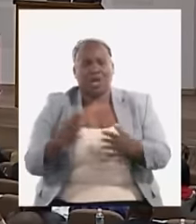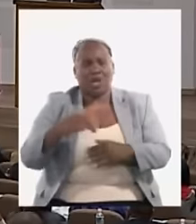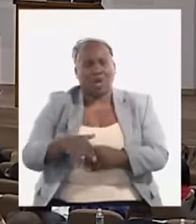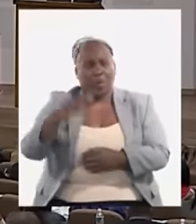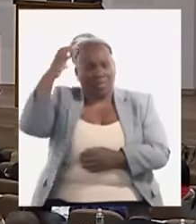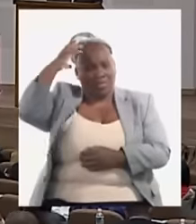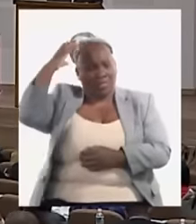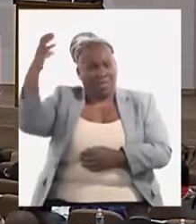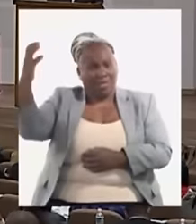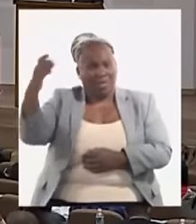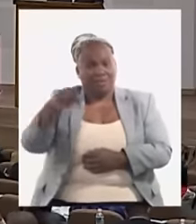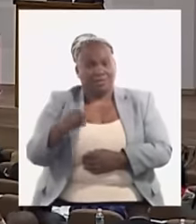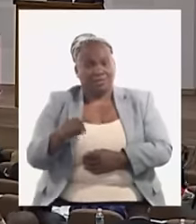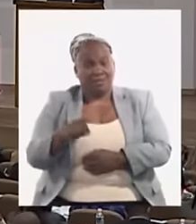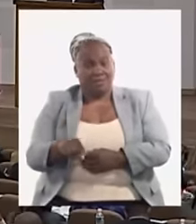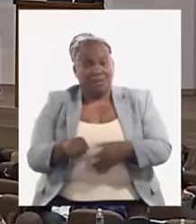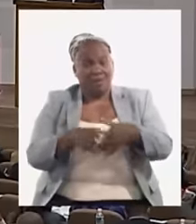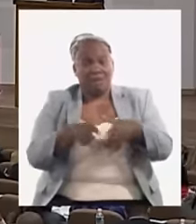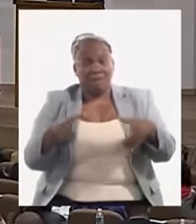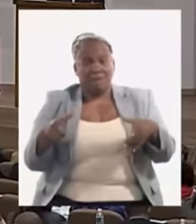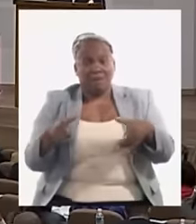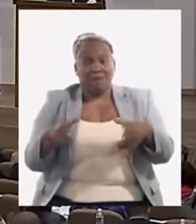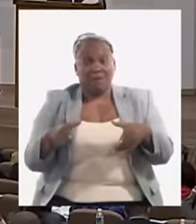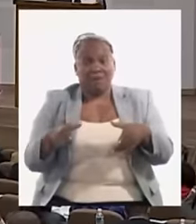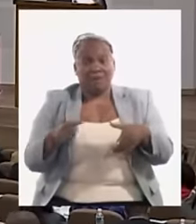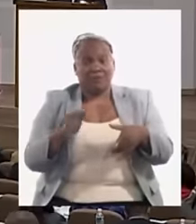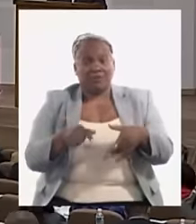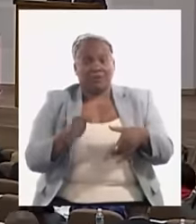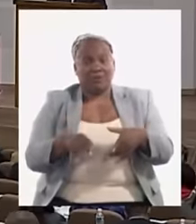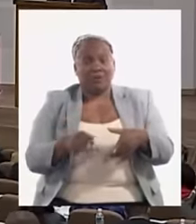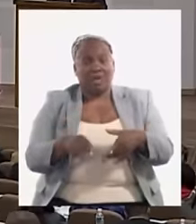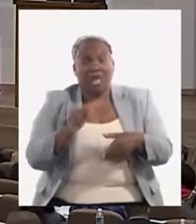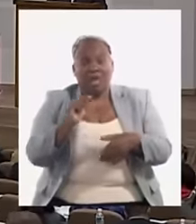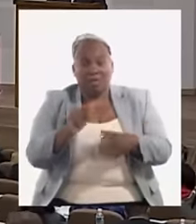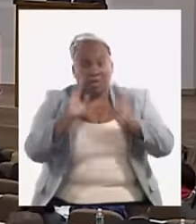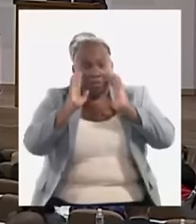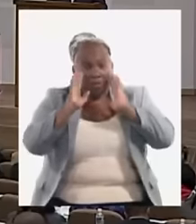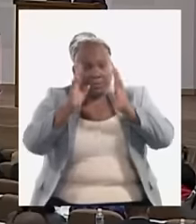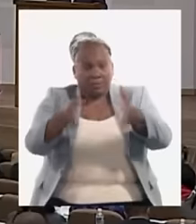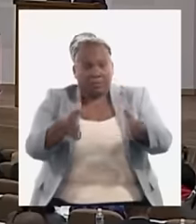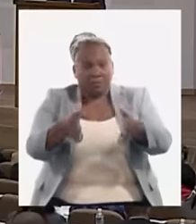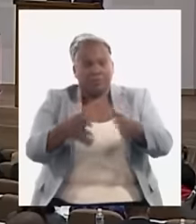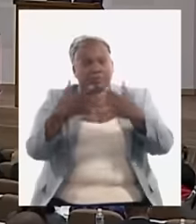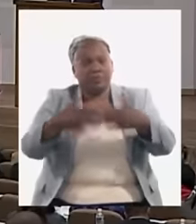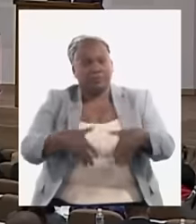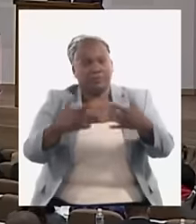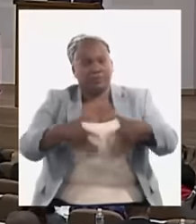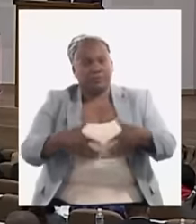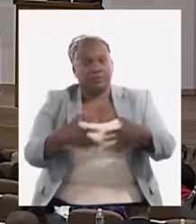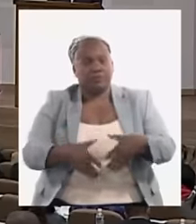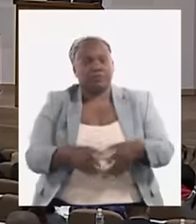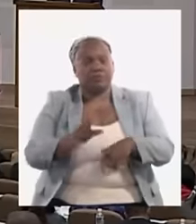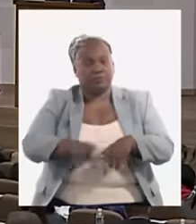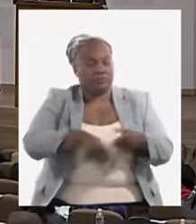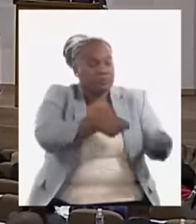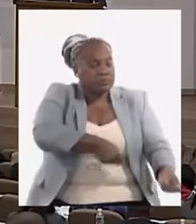que son mayoritariamente donde se concentra la producción agrícola.